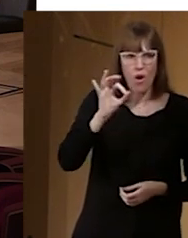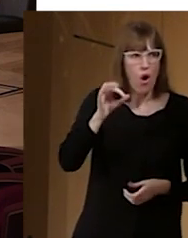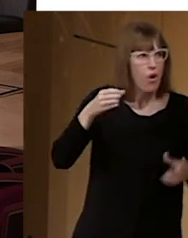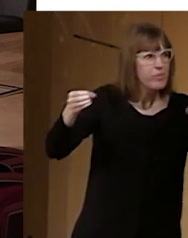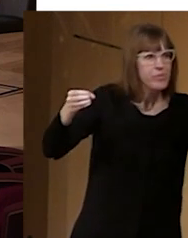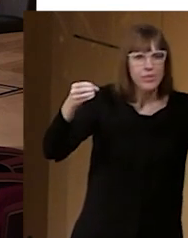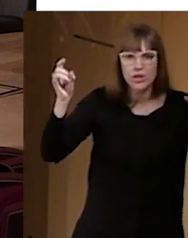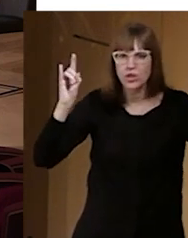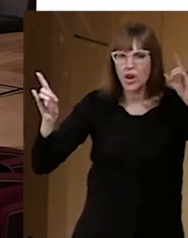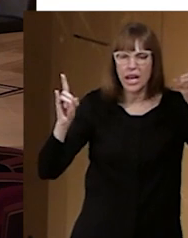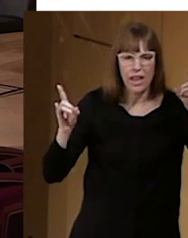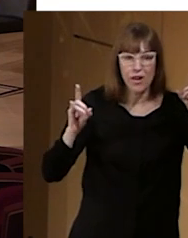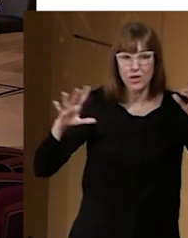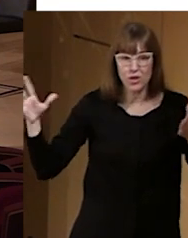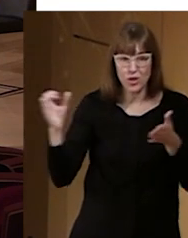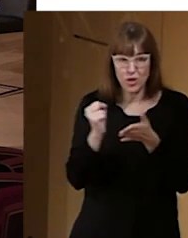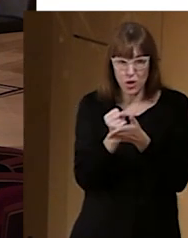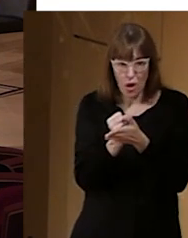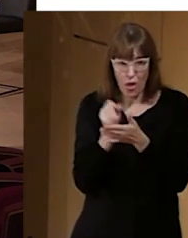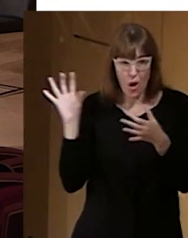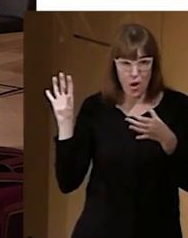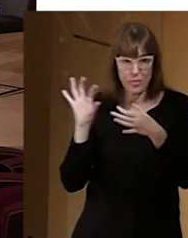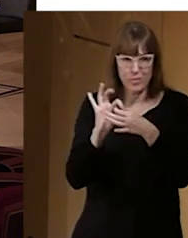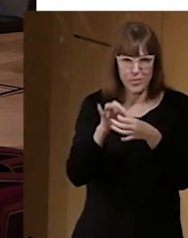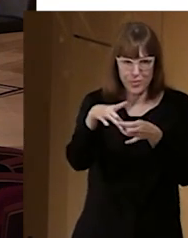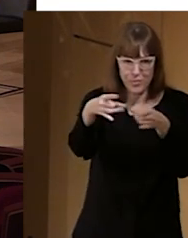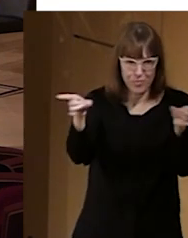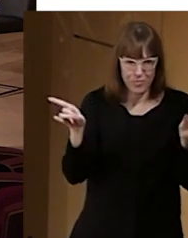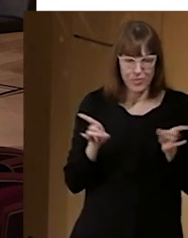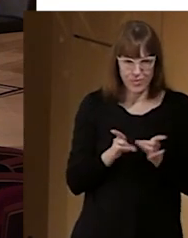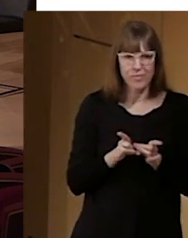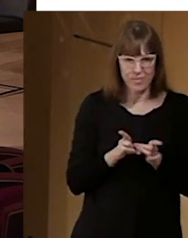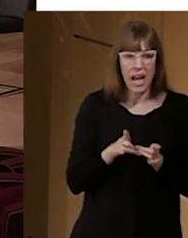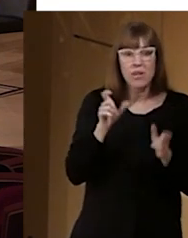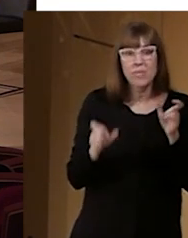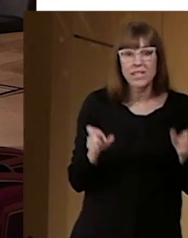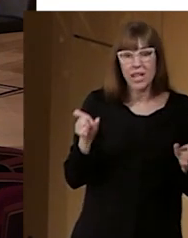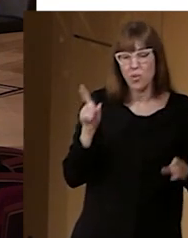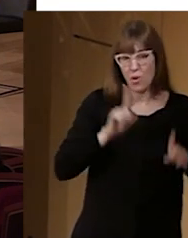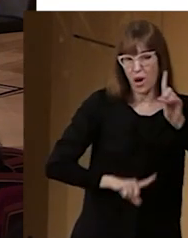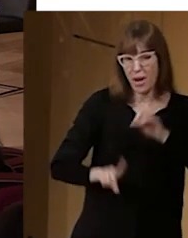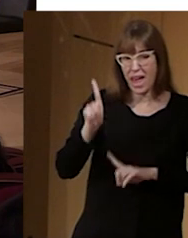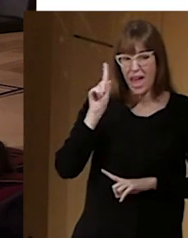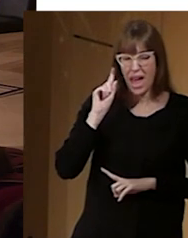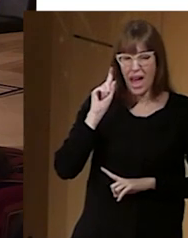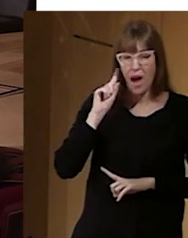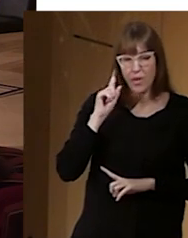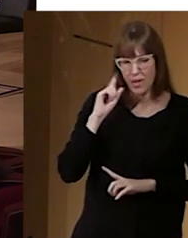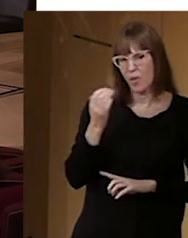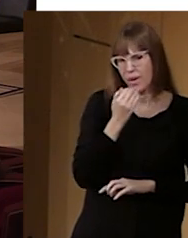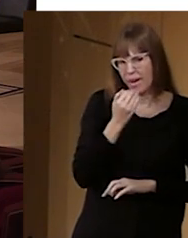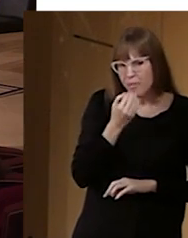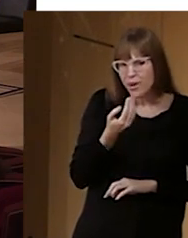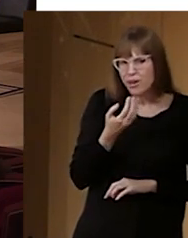microfonía, vamos a poder dar servicio a personas con problemas de audición y de verdad, sobre todo en espacios, digamos, en espectáculos,